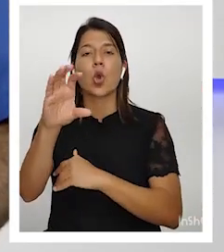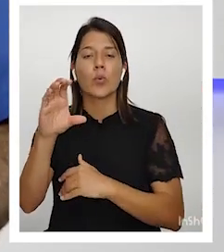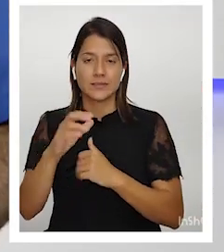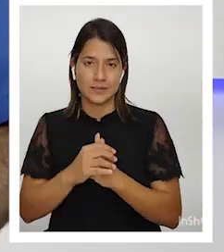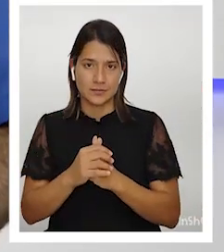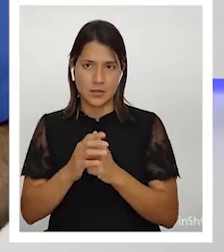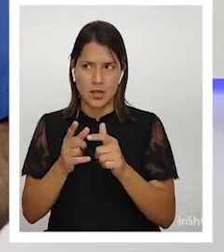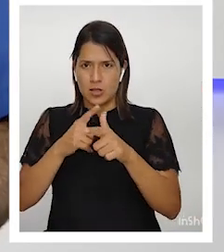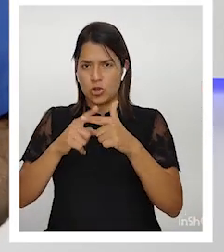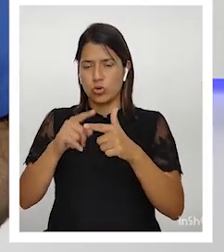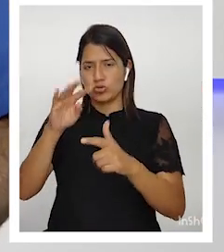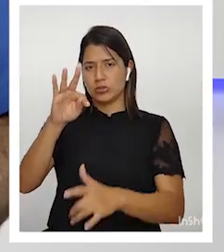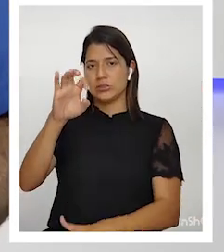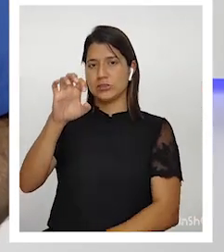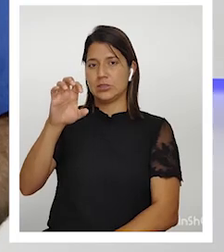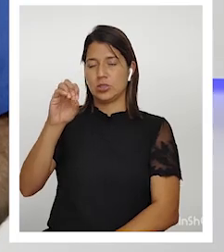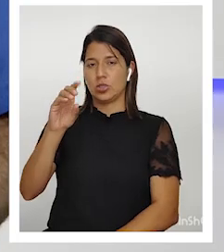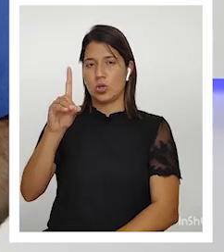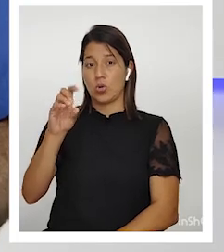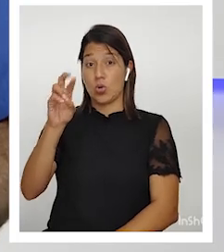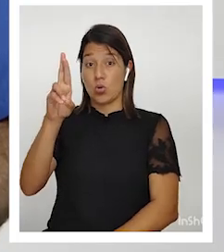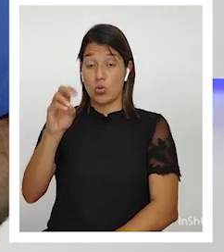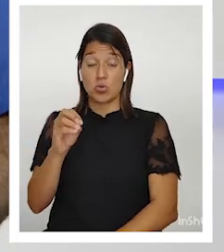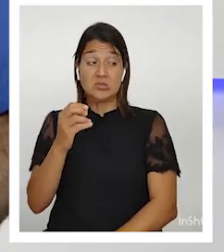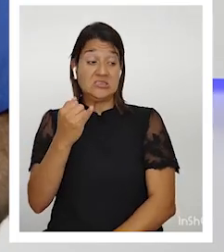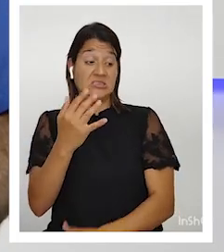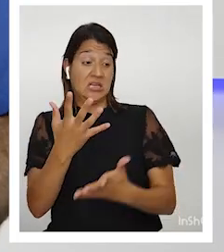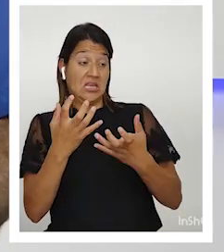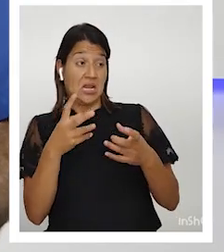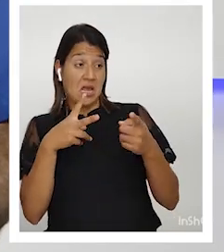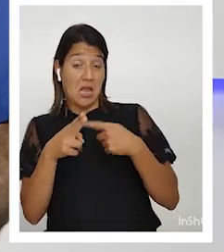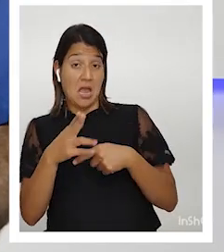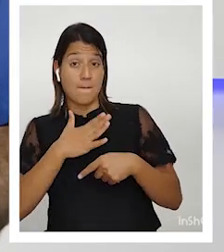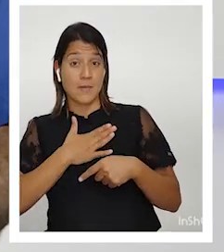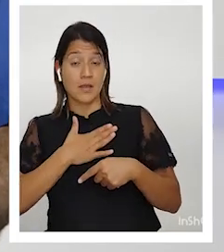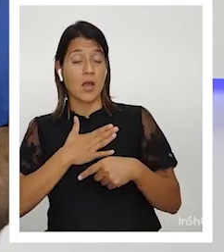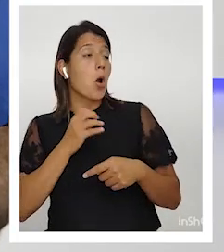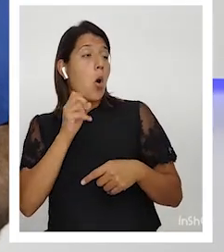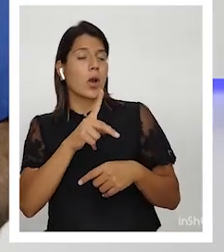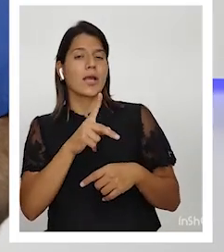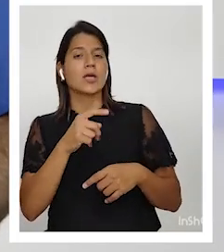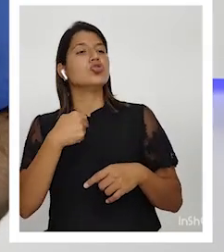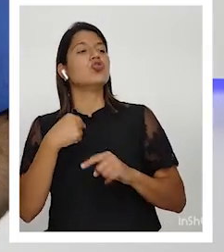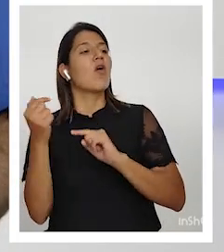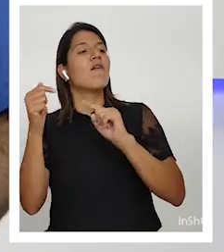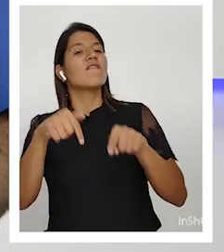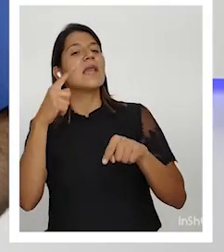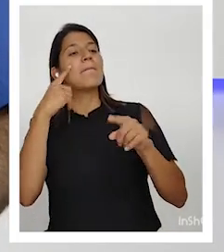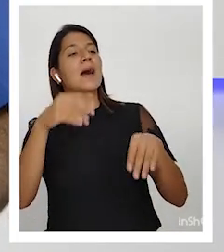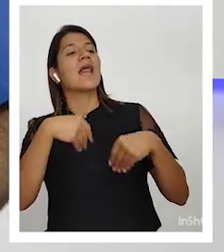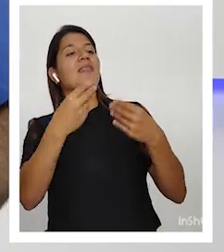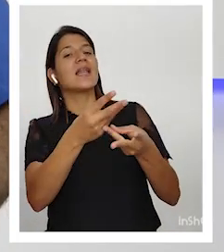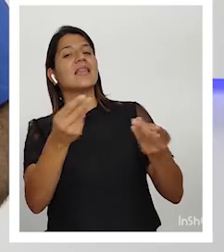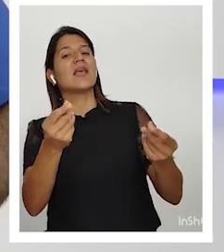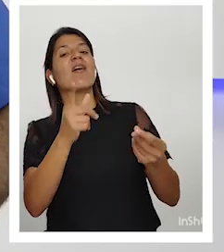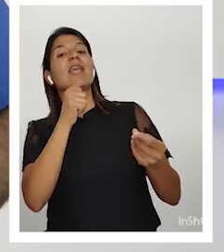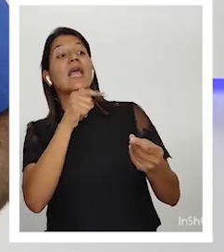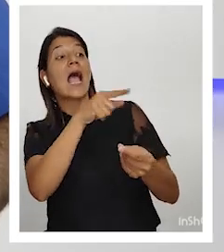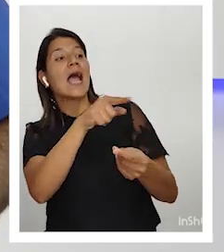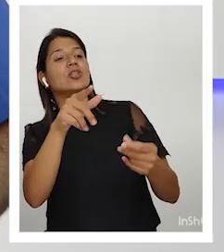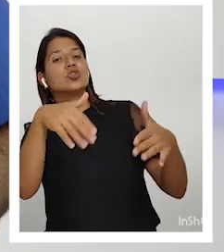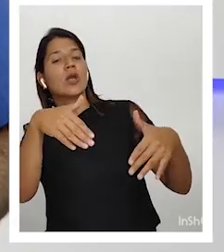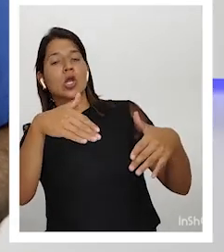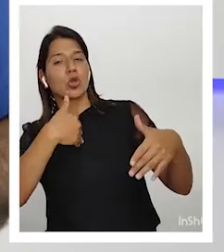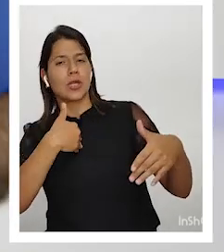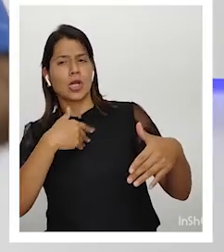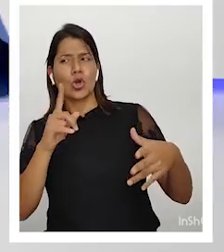entonces don Teodoro dijo mire yo si quieren me voten voten yo aquí vine a darle tierra a los que no tienen y no a los que ya tienen vamos